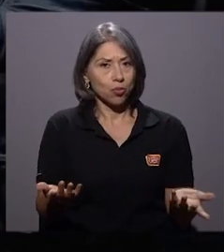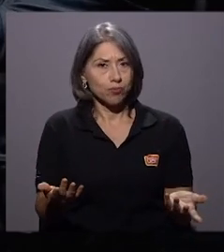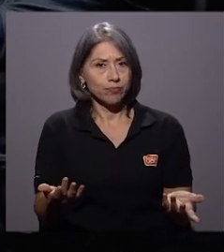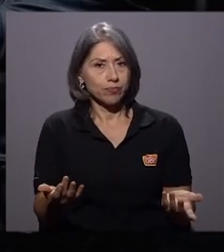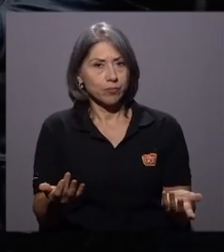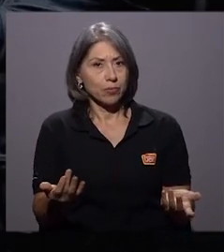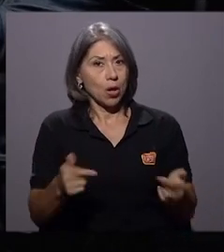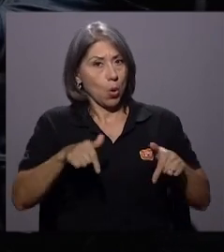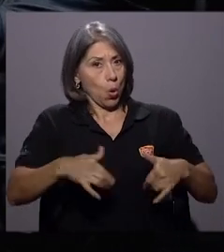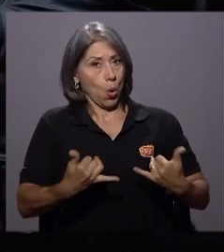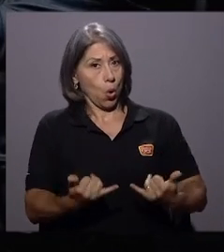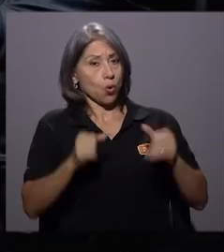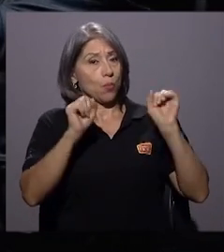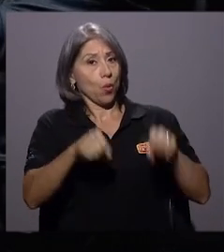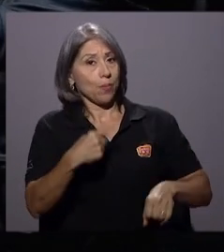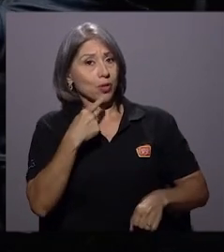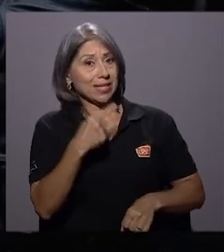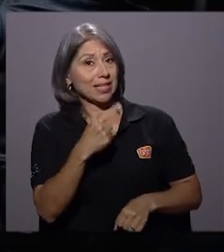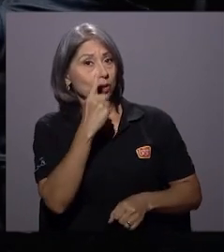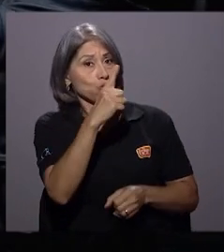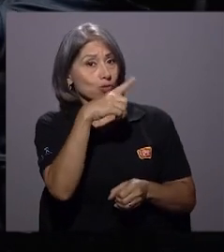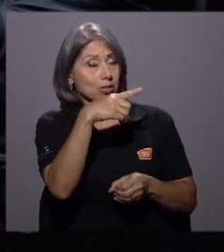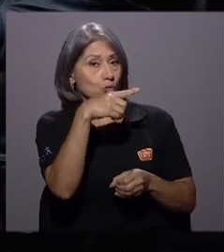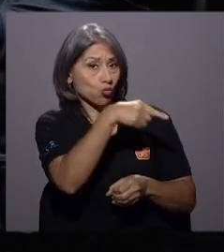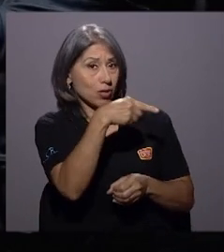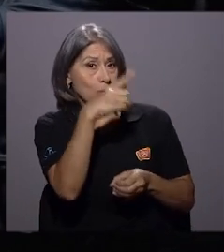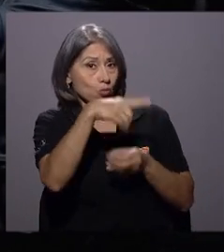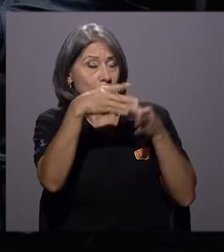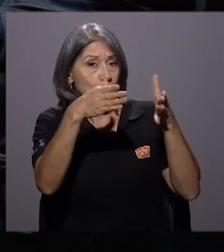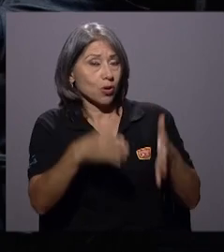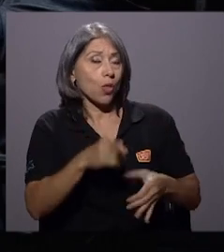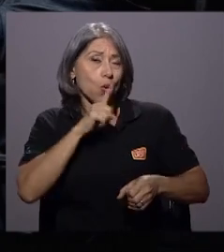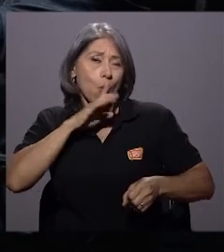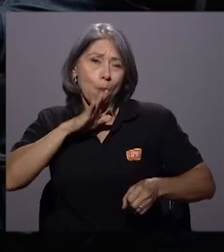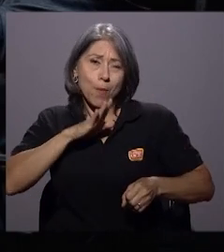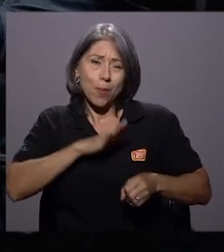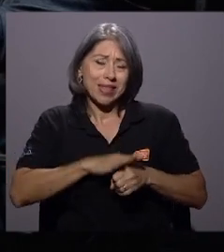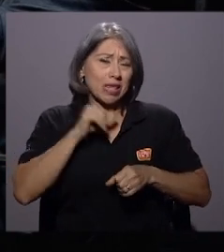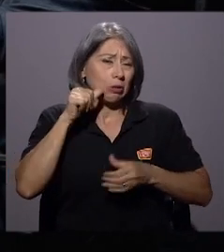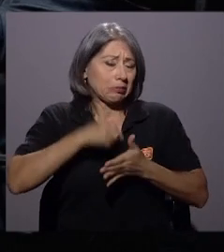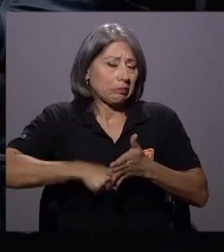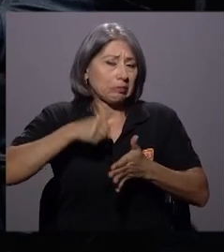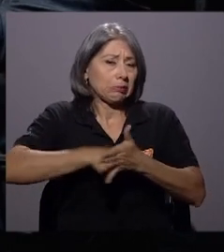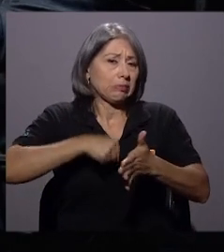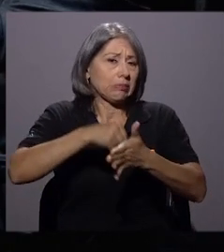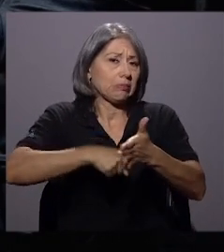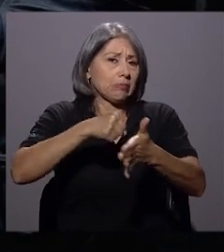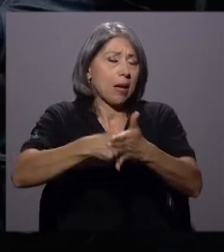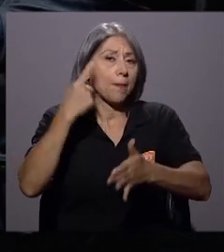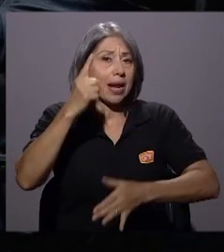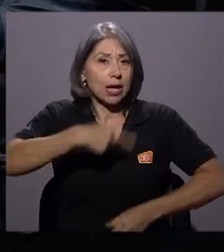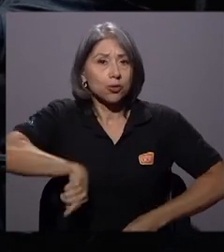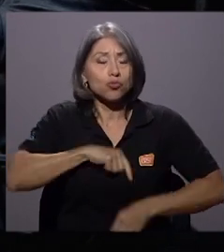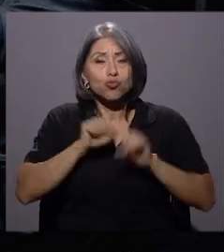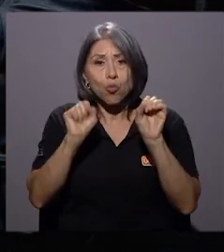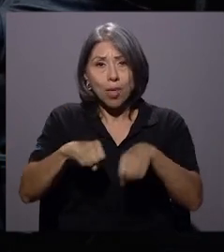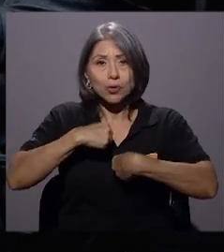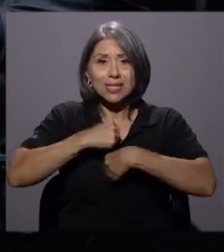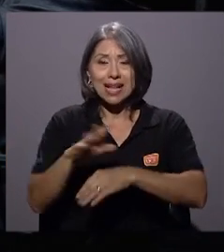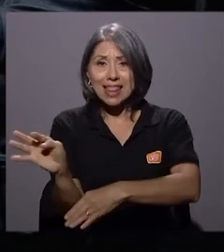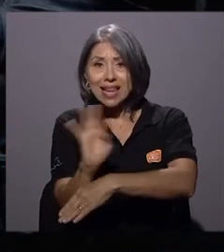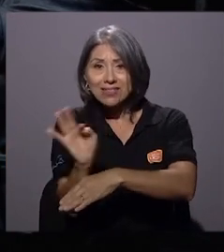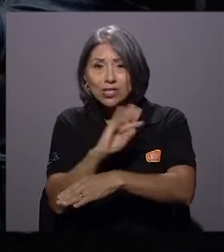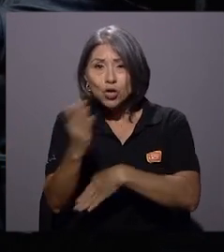¿Podemos hoy decir que usted es un diputado que está comprometido a llevar hasta las últimas consecuencias la posibilidad de que hagamos televisión de servicio público